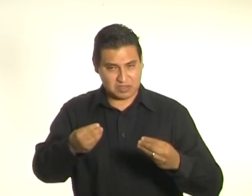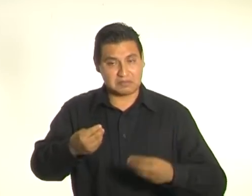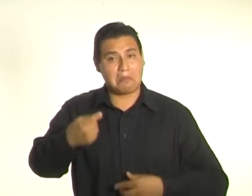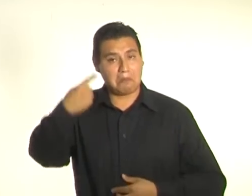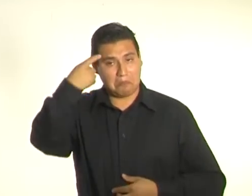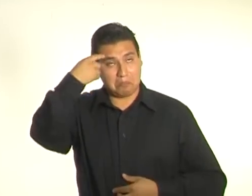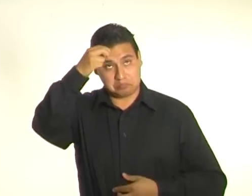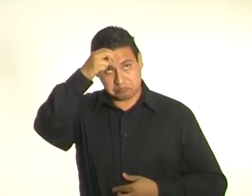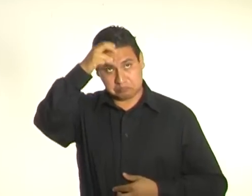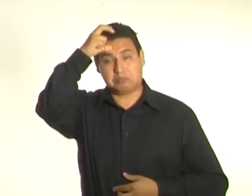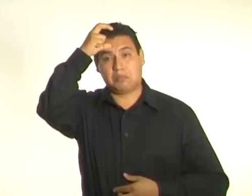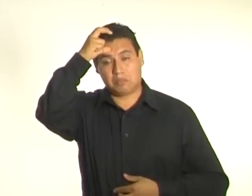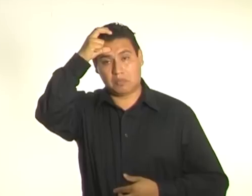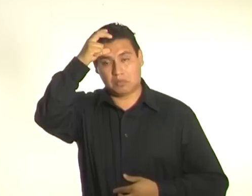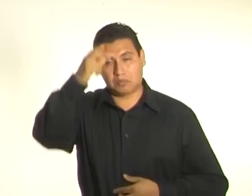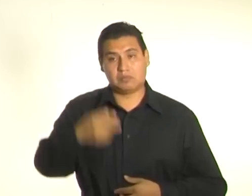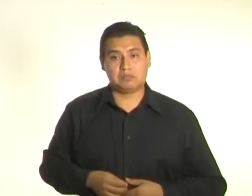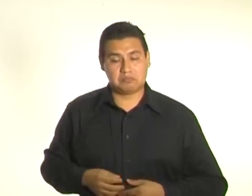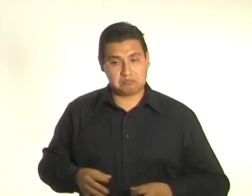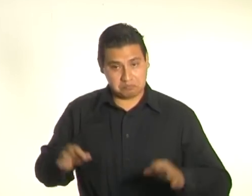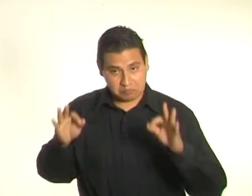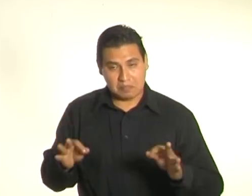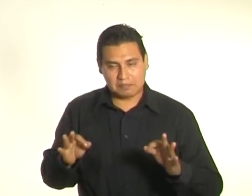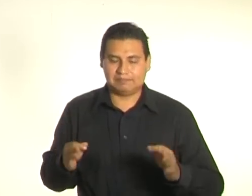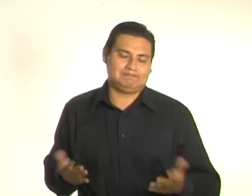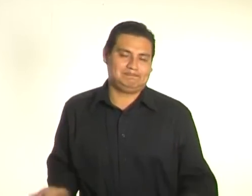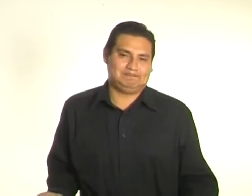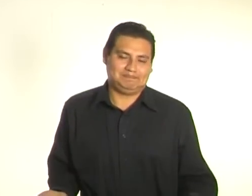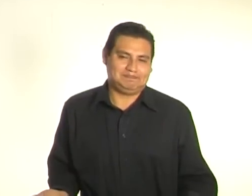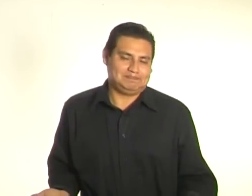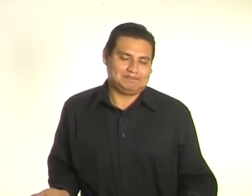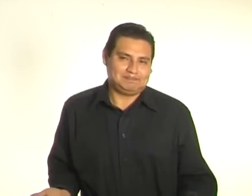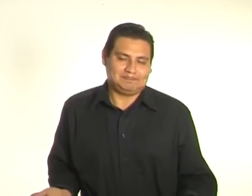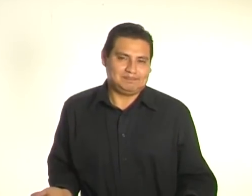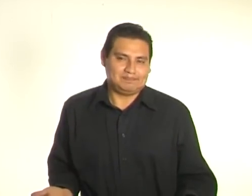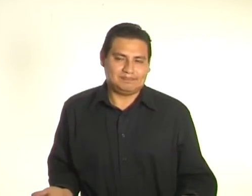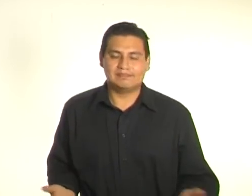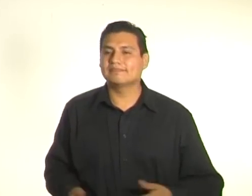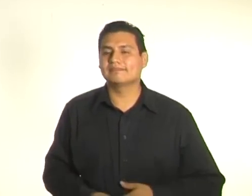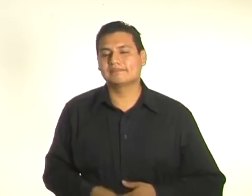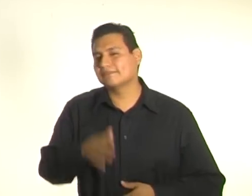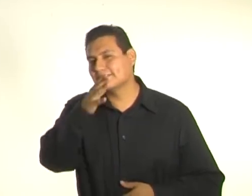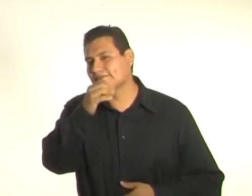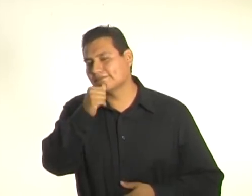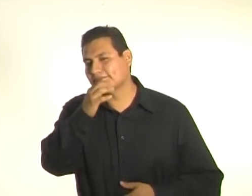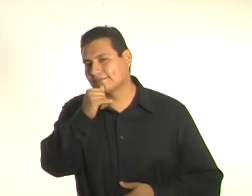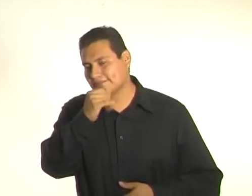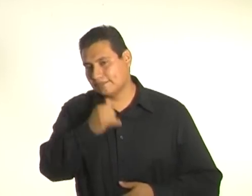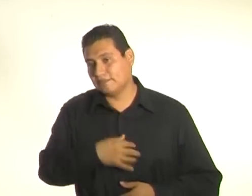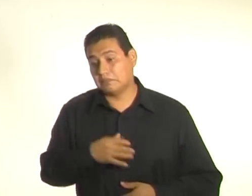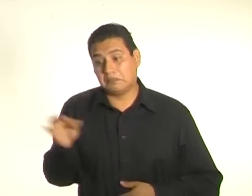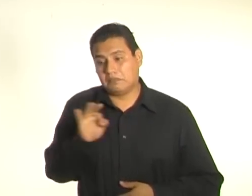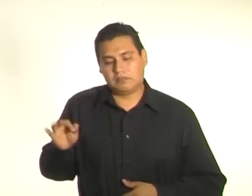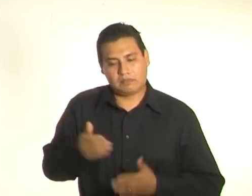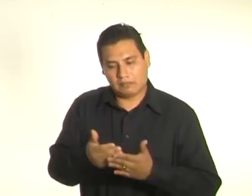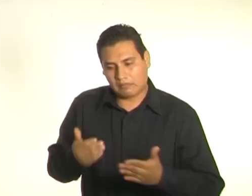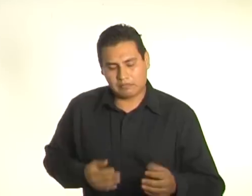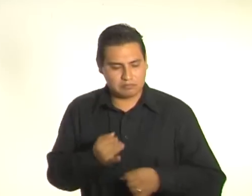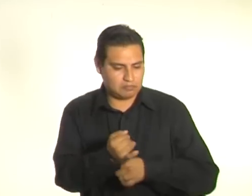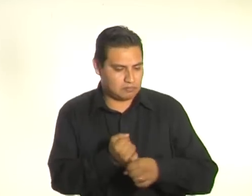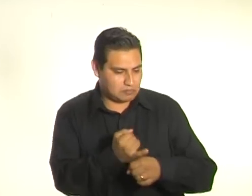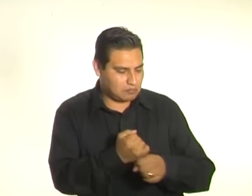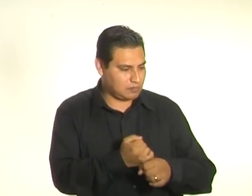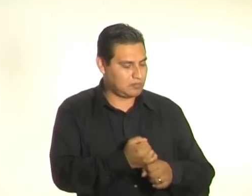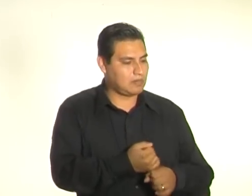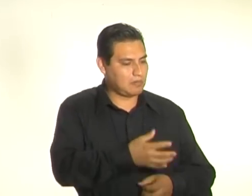Siempre hay algo que desconocemos. Por mucho que hayamos leído, por mucho que hayamos estudiado, o por muy grandes